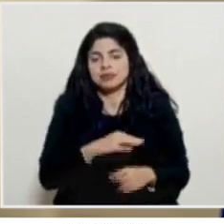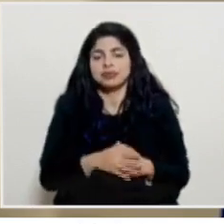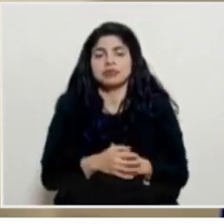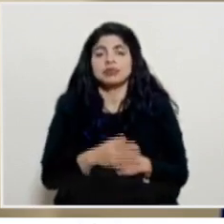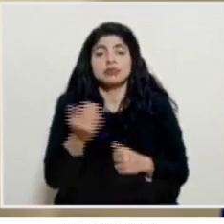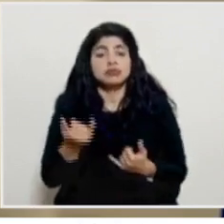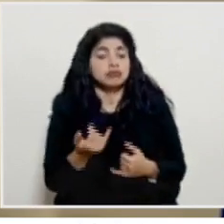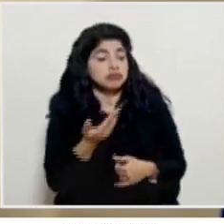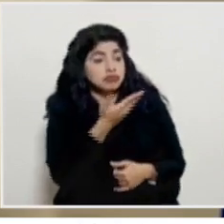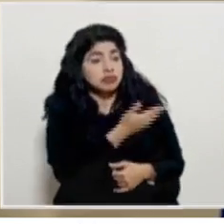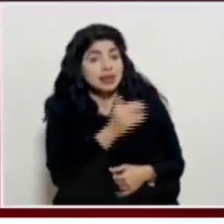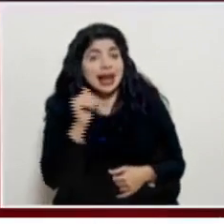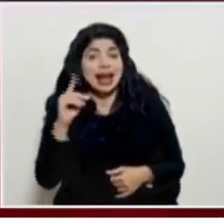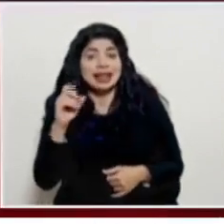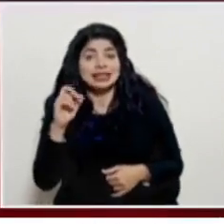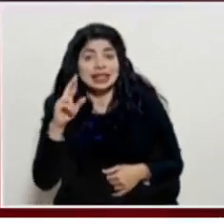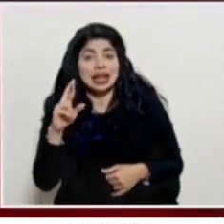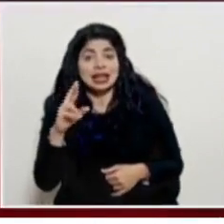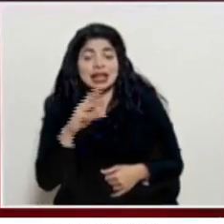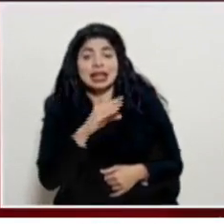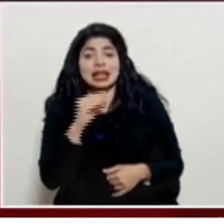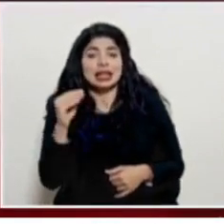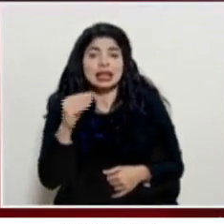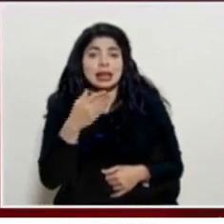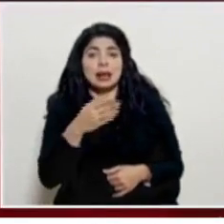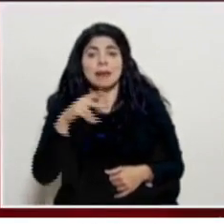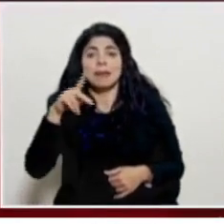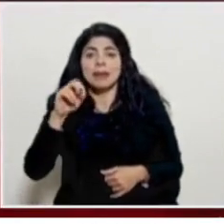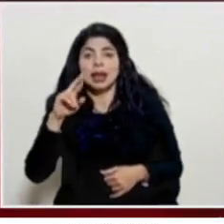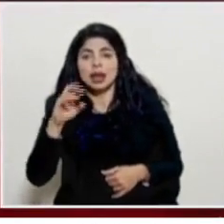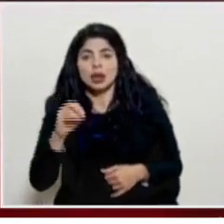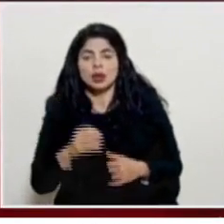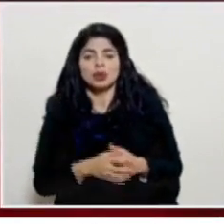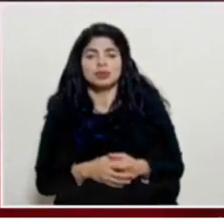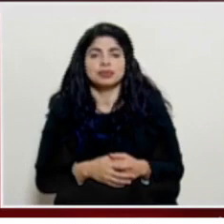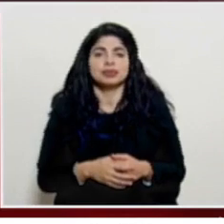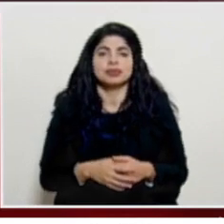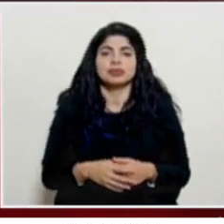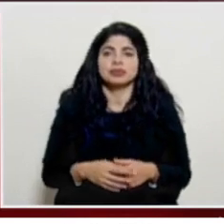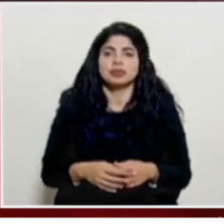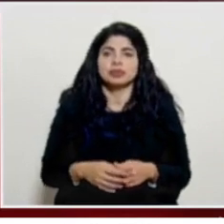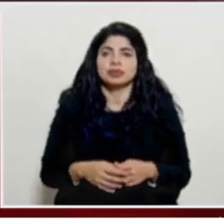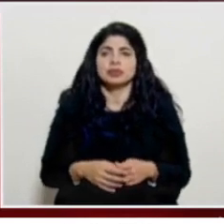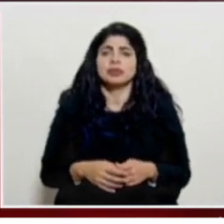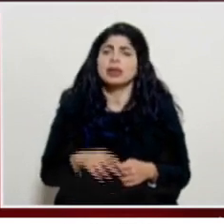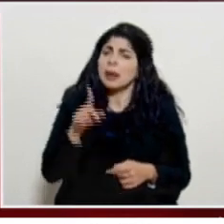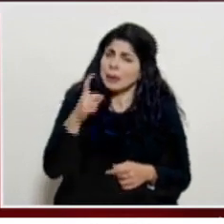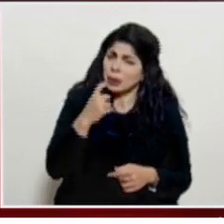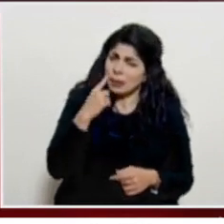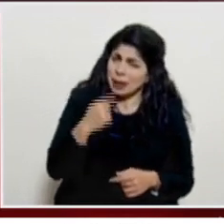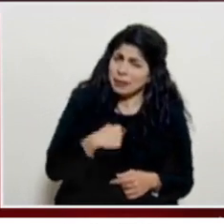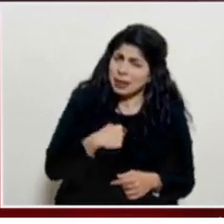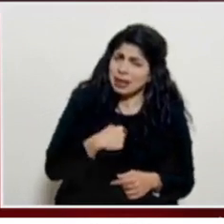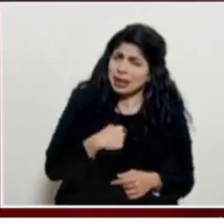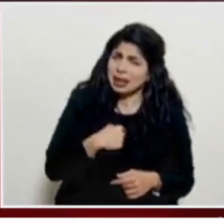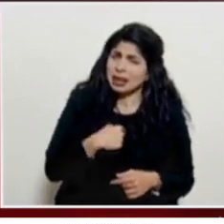Alexander y luego don Pedro don Alexander consulta había pregunta para mí